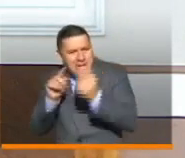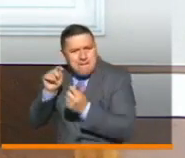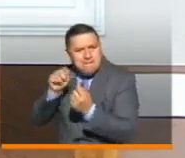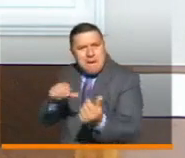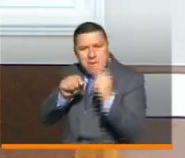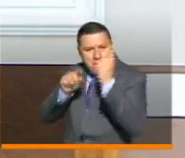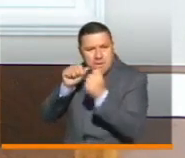nuestro país.